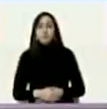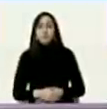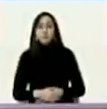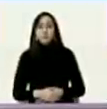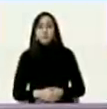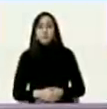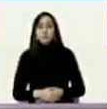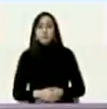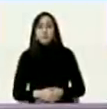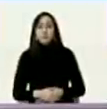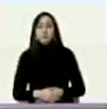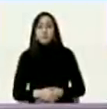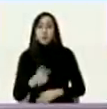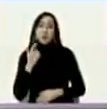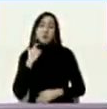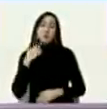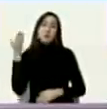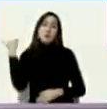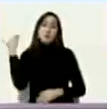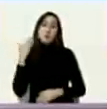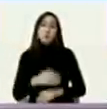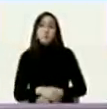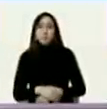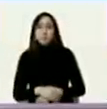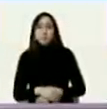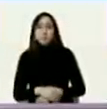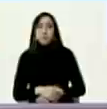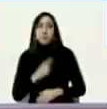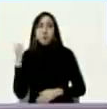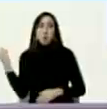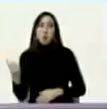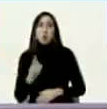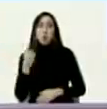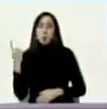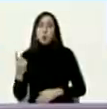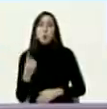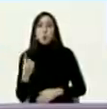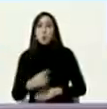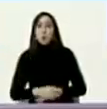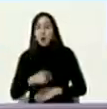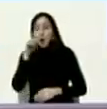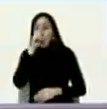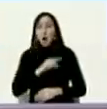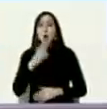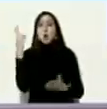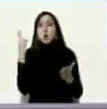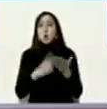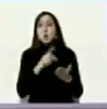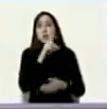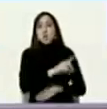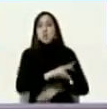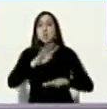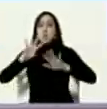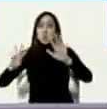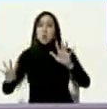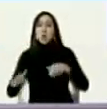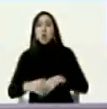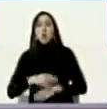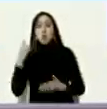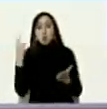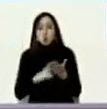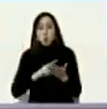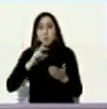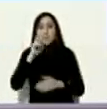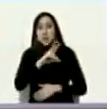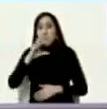esto no es nuevo lo único que es en el año 2019 y 2020 ensayaron